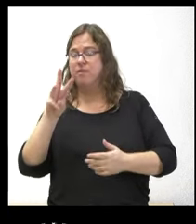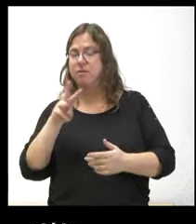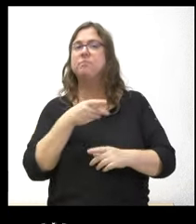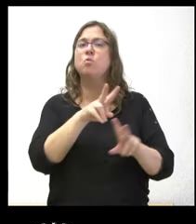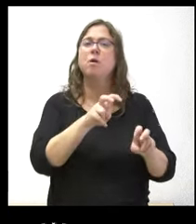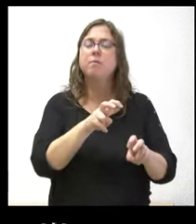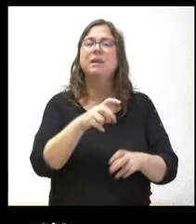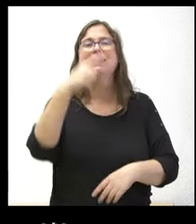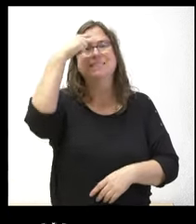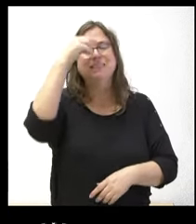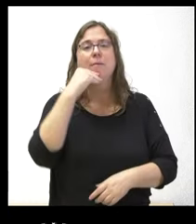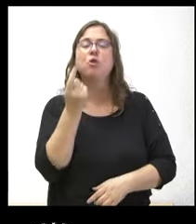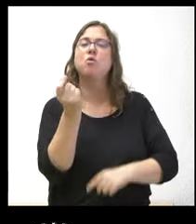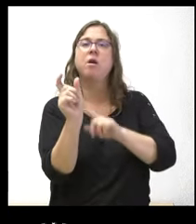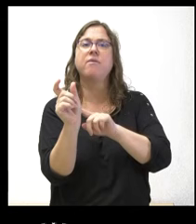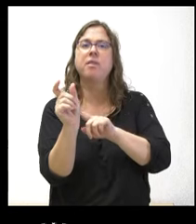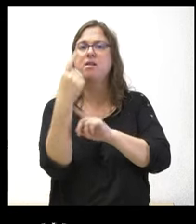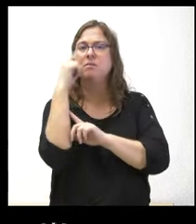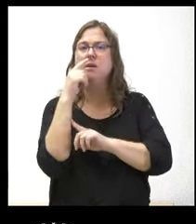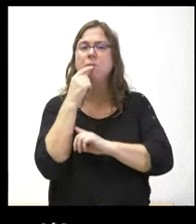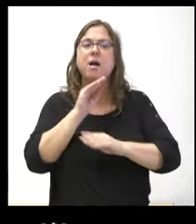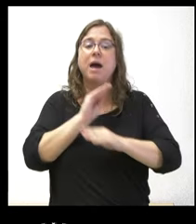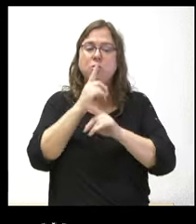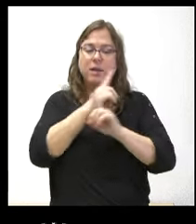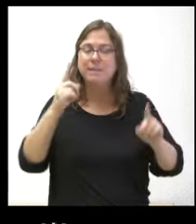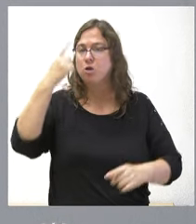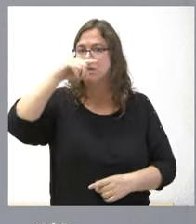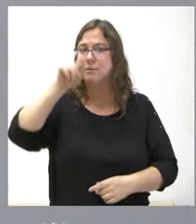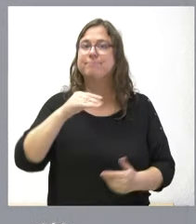si ya hay cuantía estimada si se van a hacer estas ayudas para este año Gracias